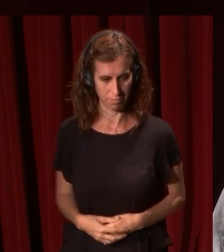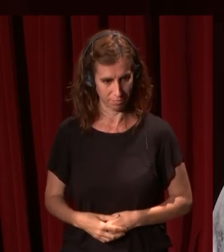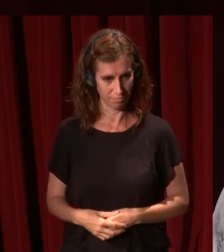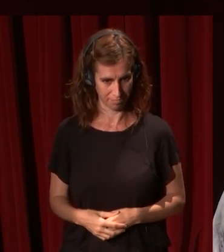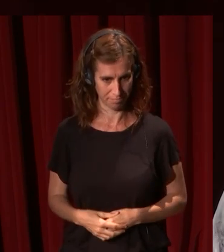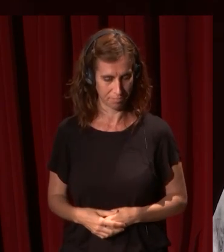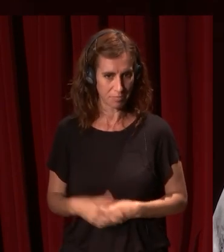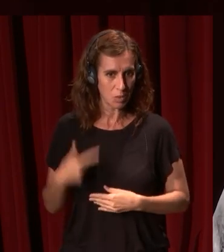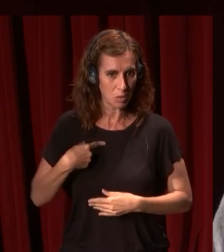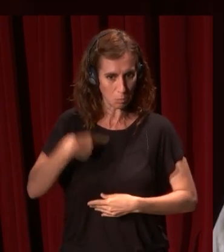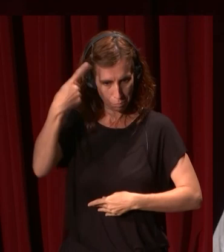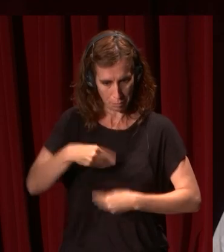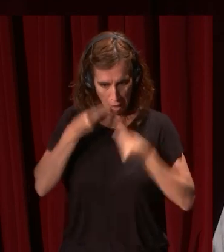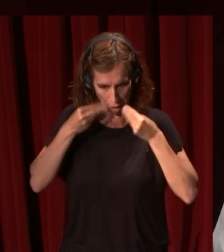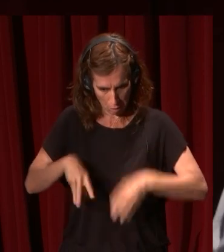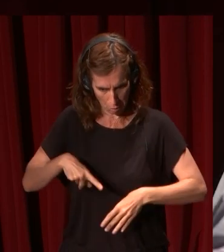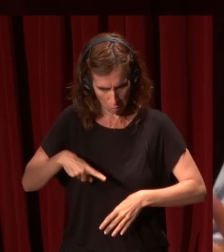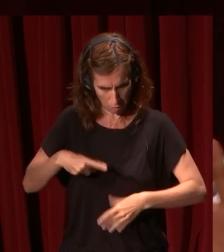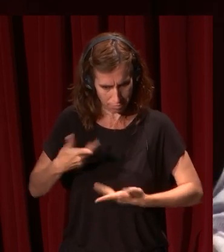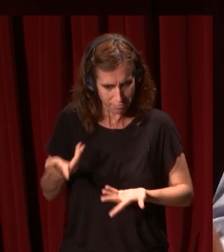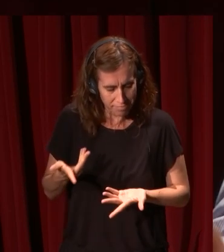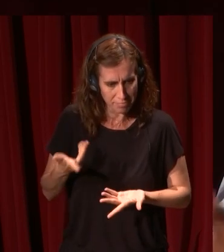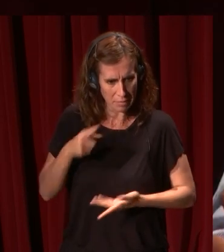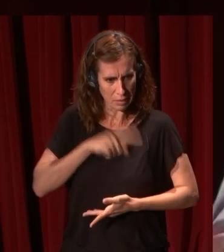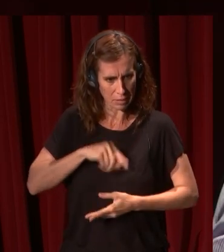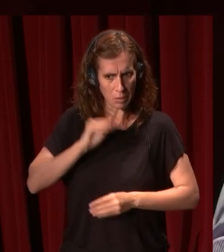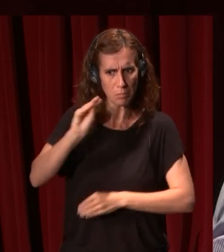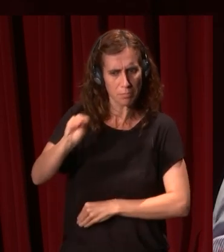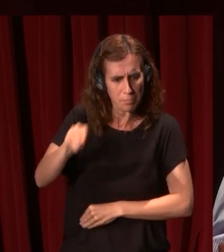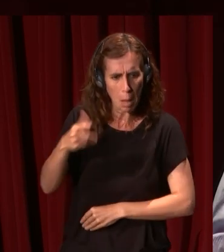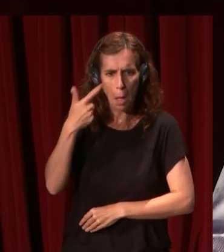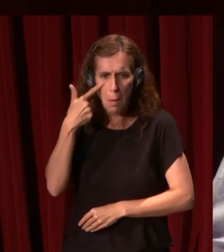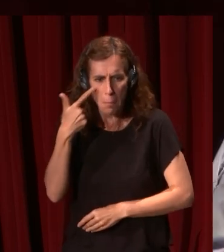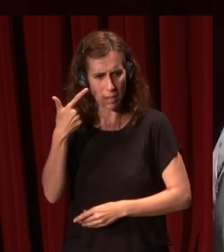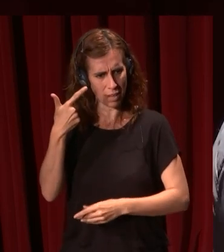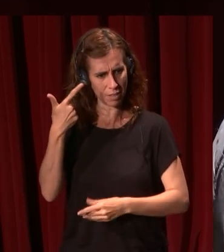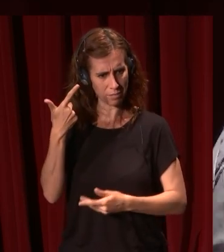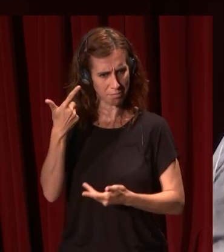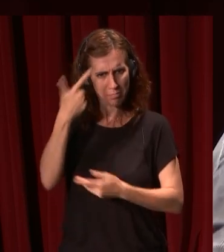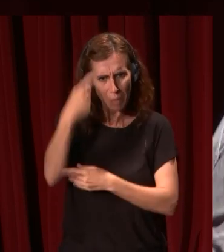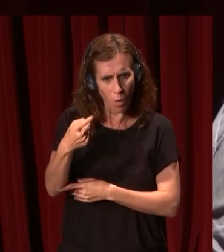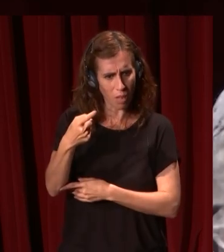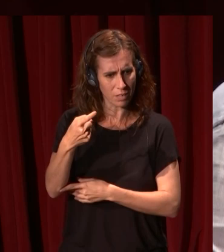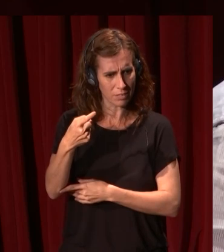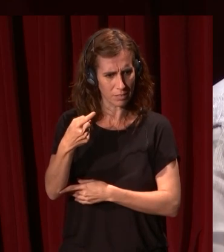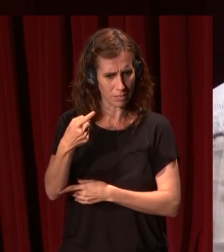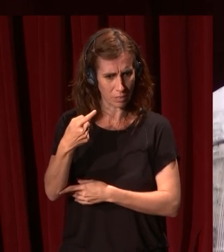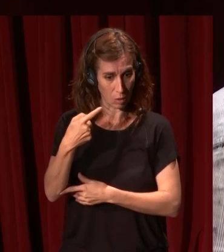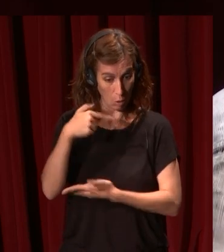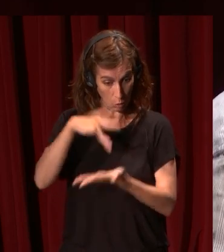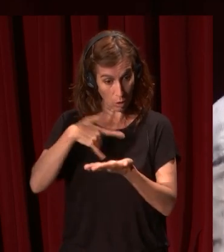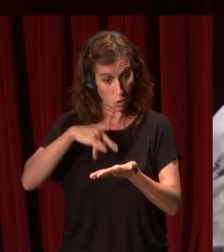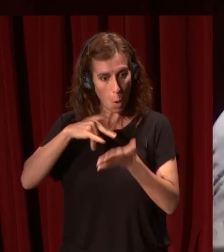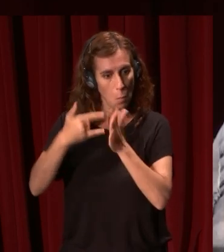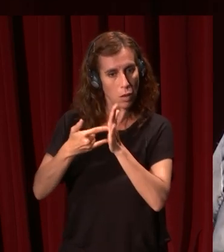autoridad de historiador con la que creo que tiene sentido llamar la atención sobre una cuestión concreta y recordaros que yo no llegué a este proyecto